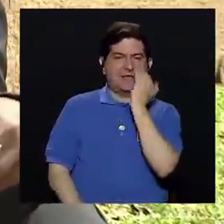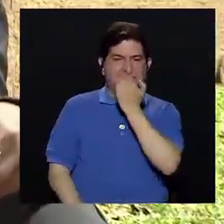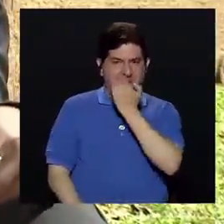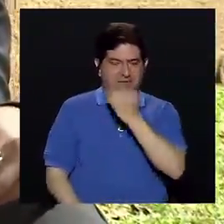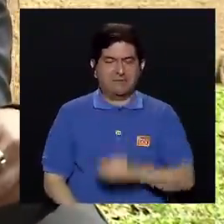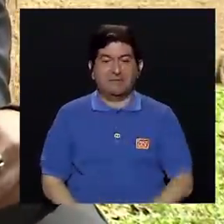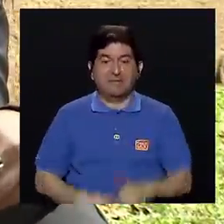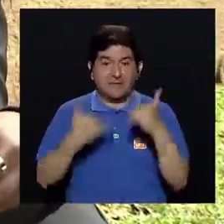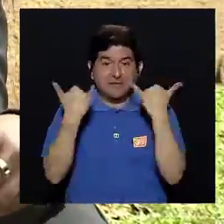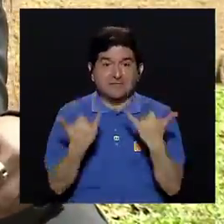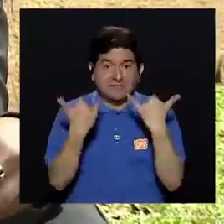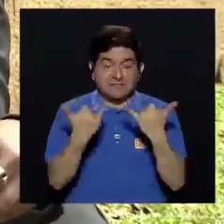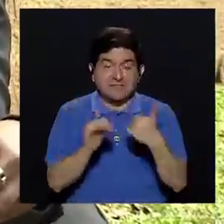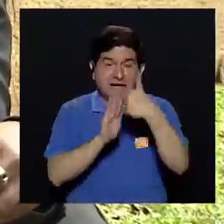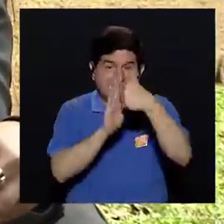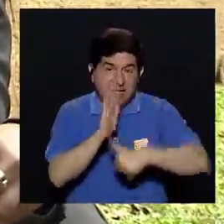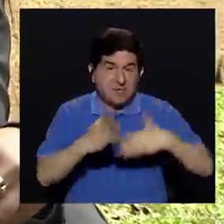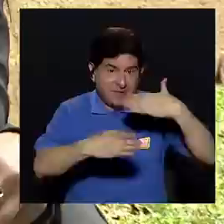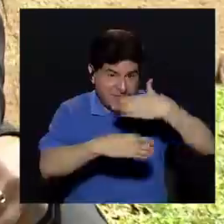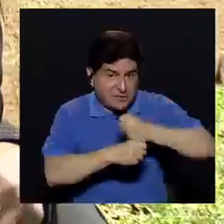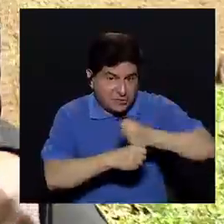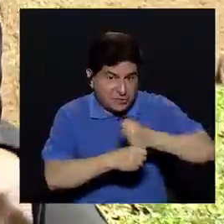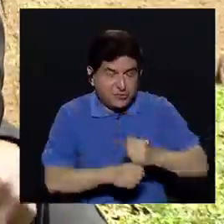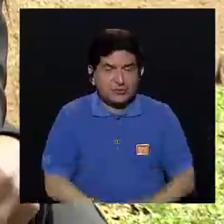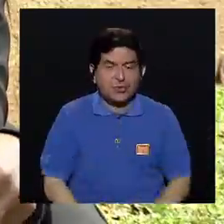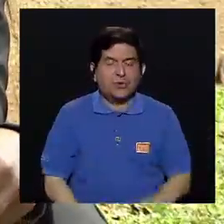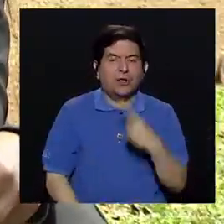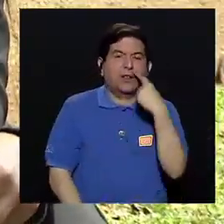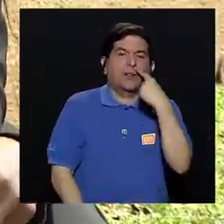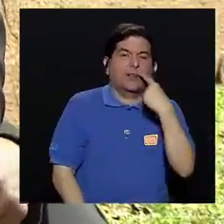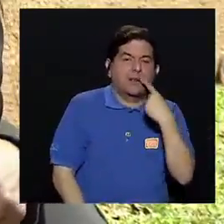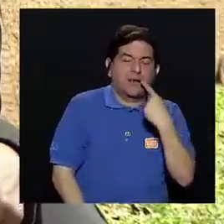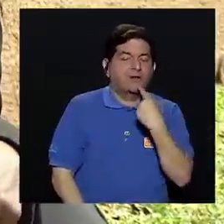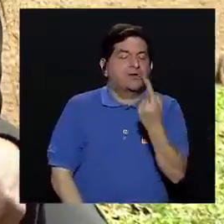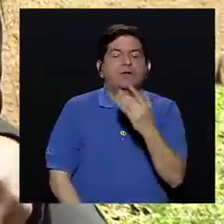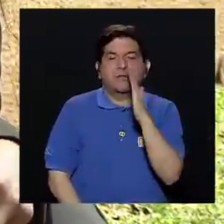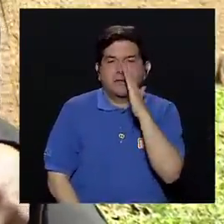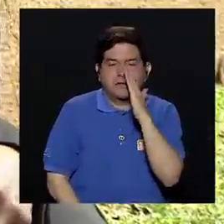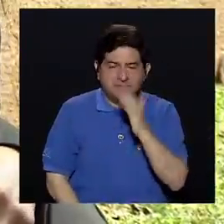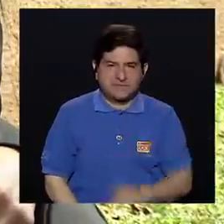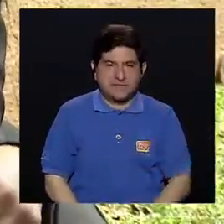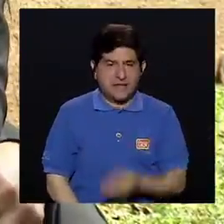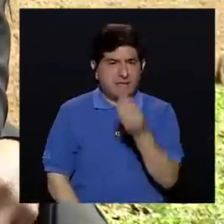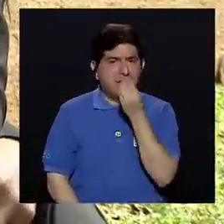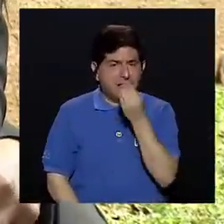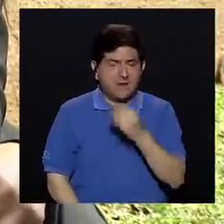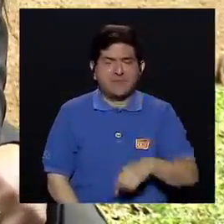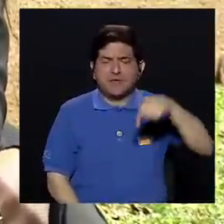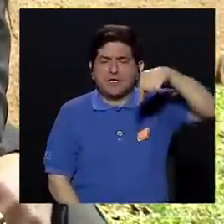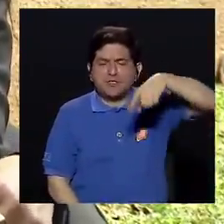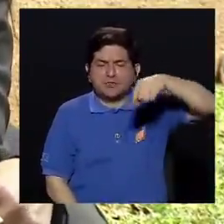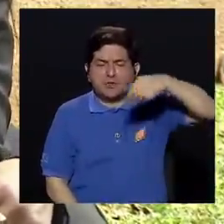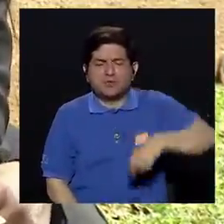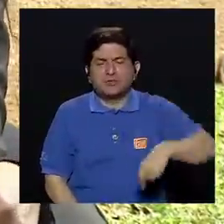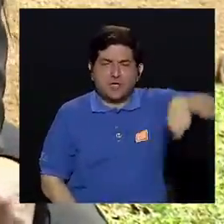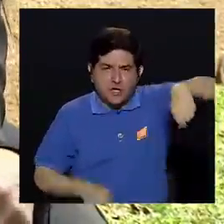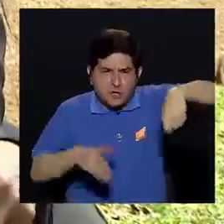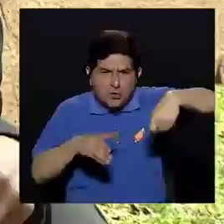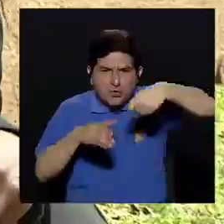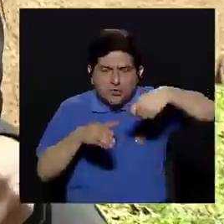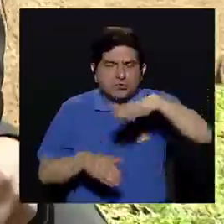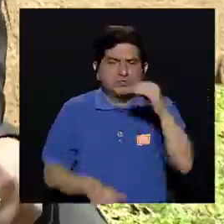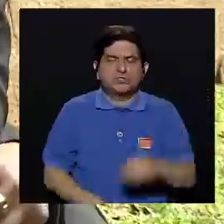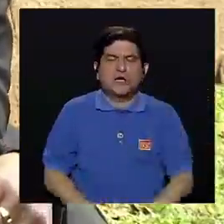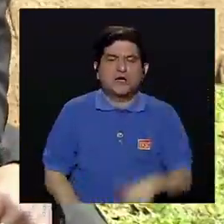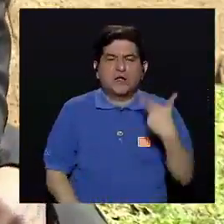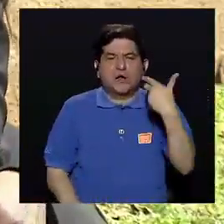ya cuando el paciente se opera de por ejemplo de lo que es el labio uno le dice a la madre la alimentación con gotero cuchara o jeringa ¿por qué?